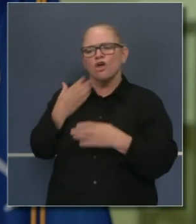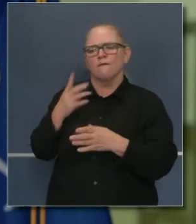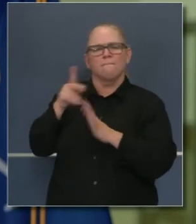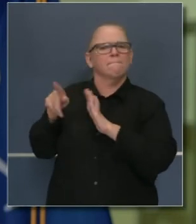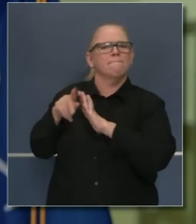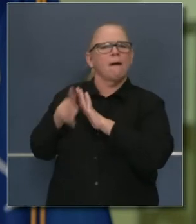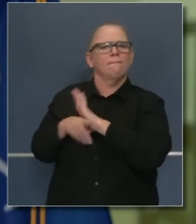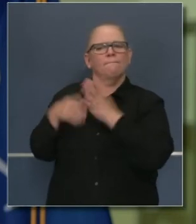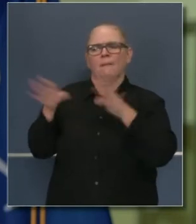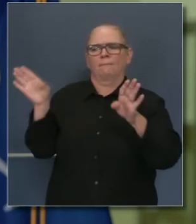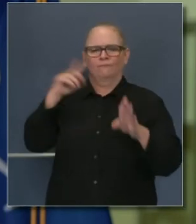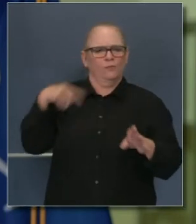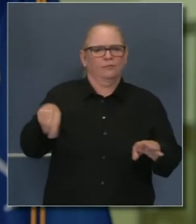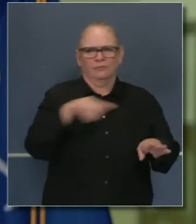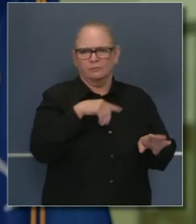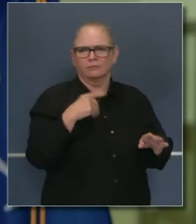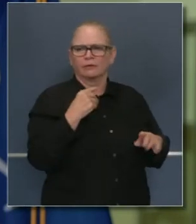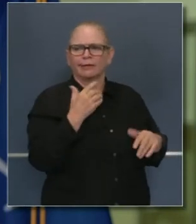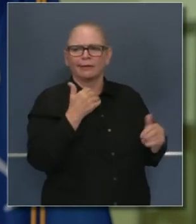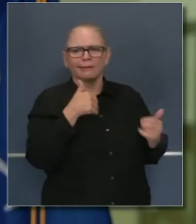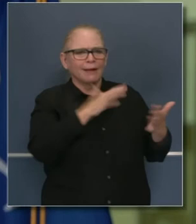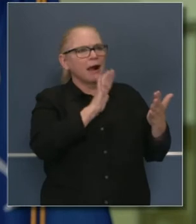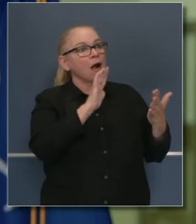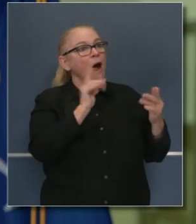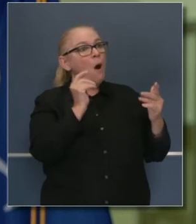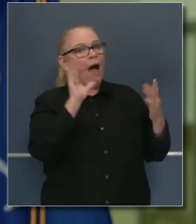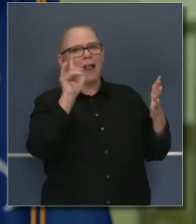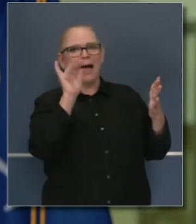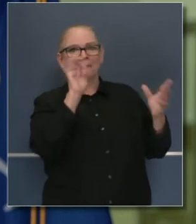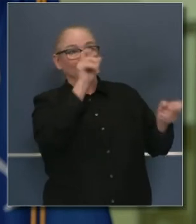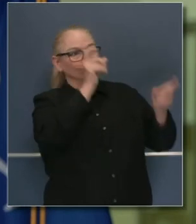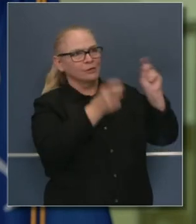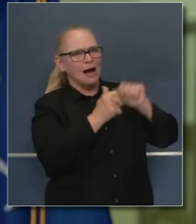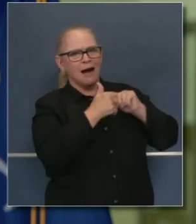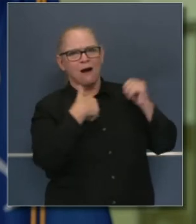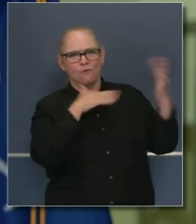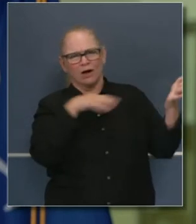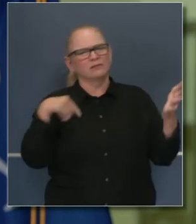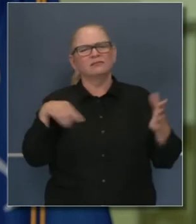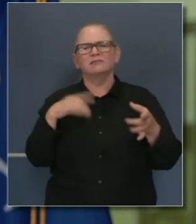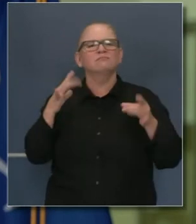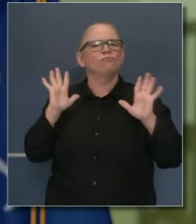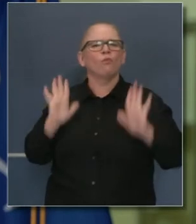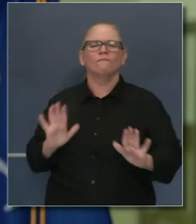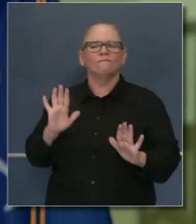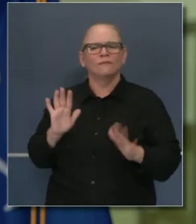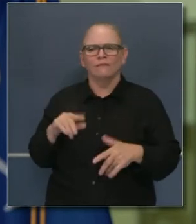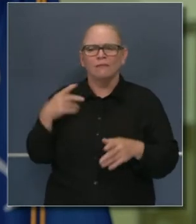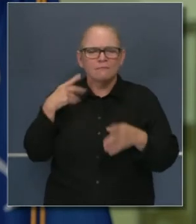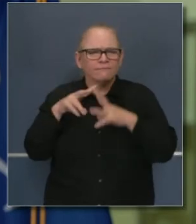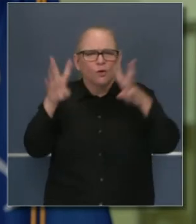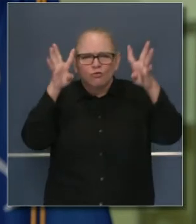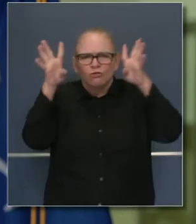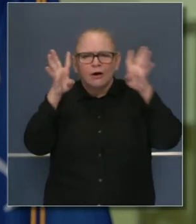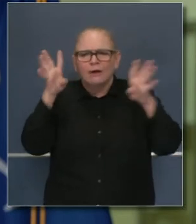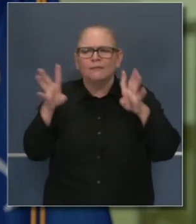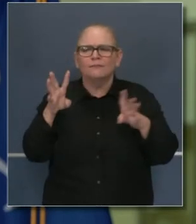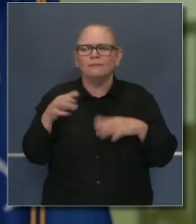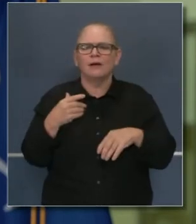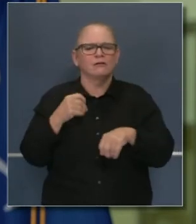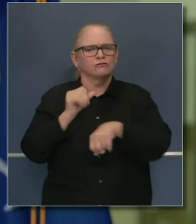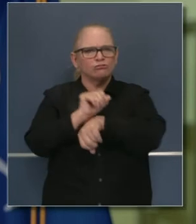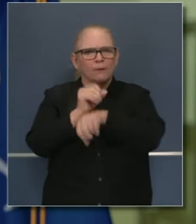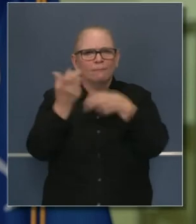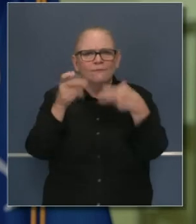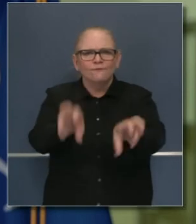estado. Y en cuanto al clima, hemos acelerado la inversión en innovación, en creación de empleos en este estado. Pero estamos